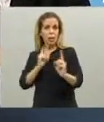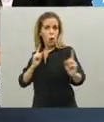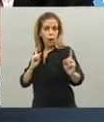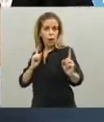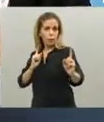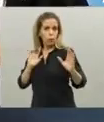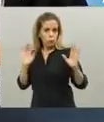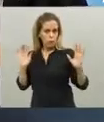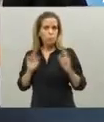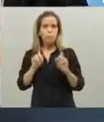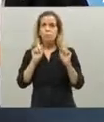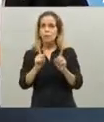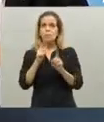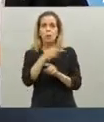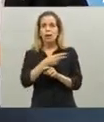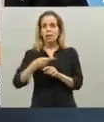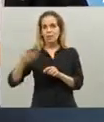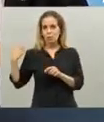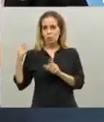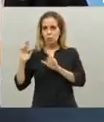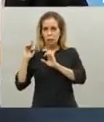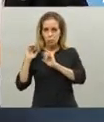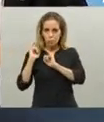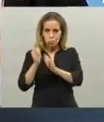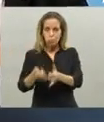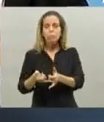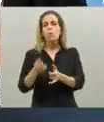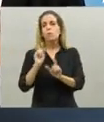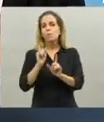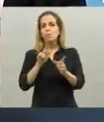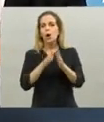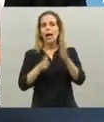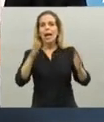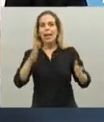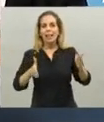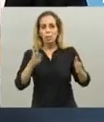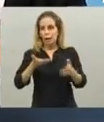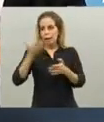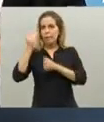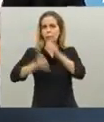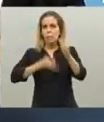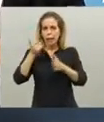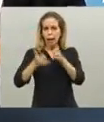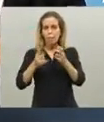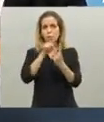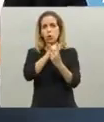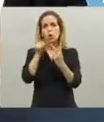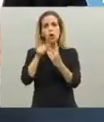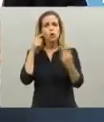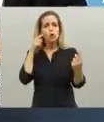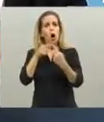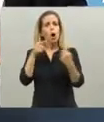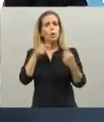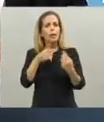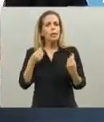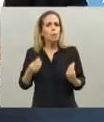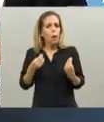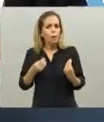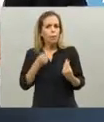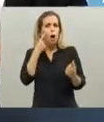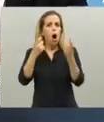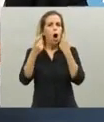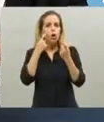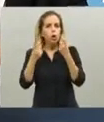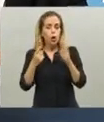Dije también hace dos semanas que cuando lanzamos la etapa anterior íbamos a mirar dos criterios a ver cómo seguíamos después.